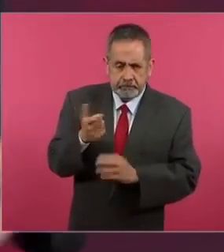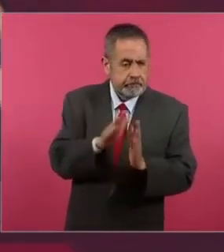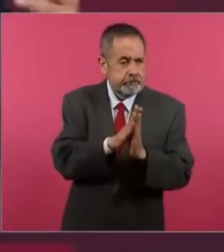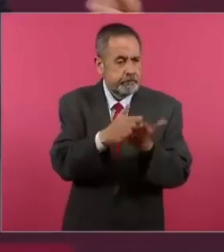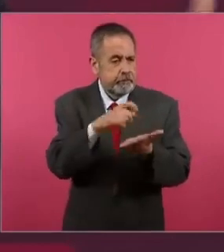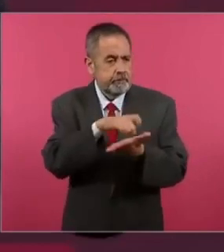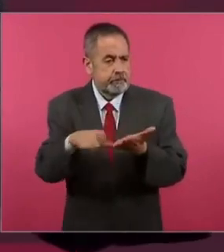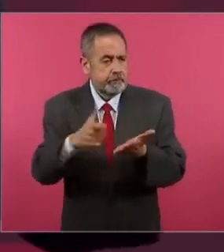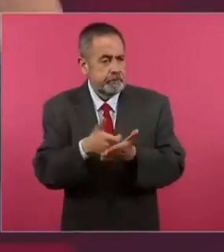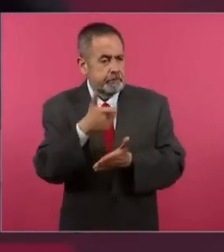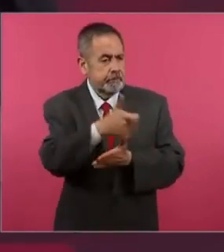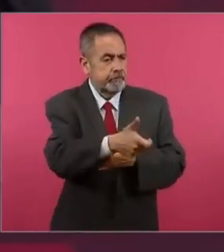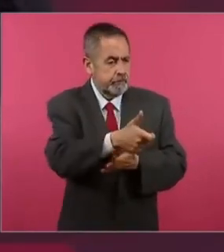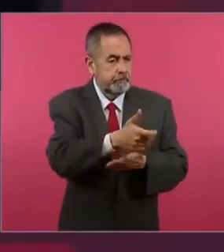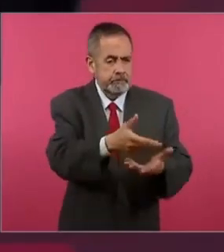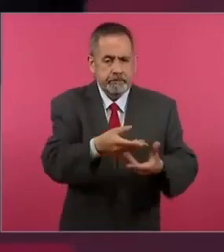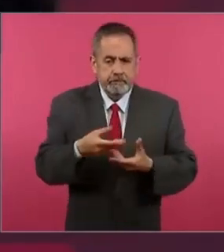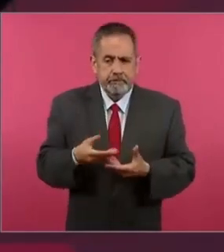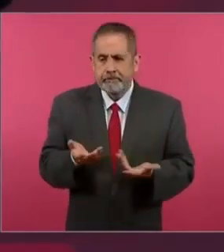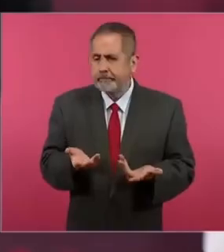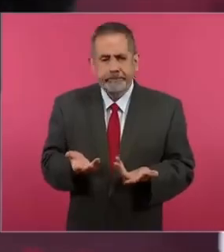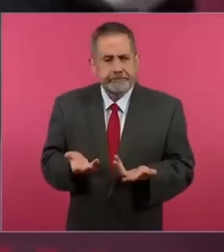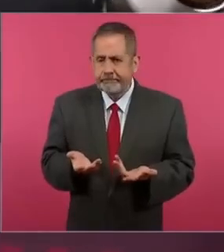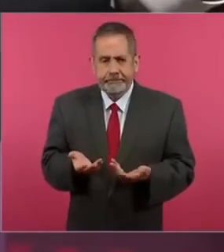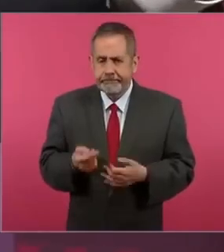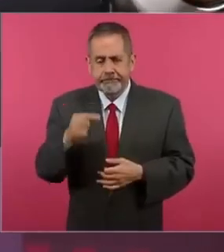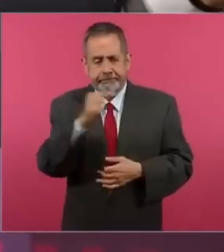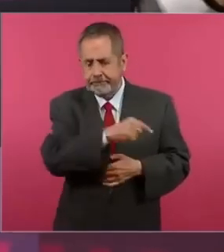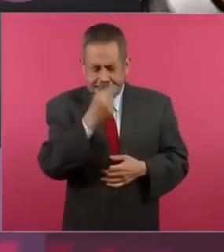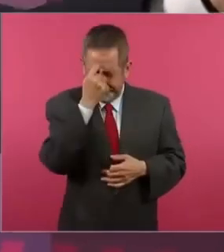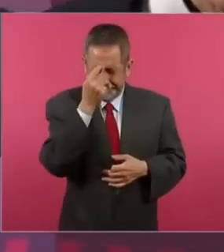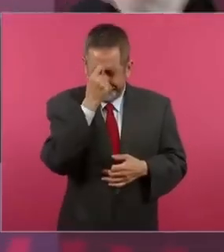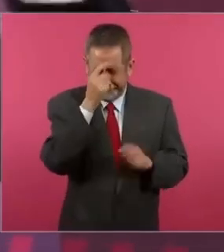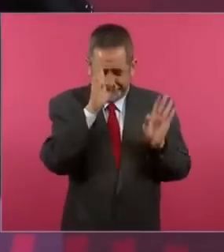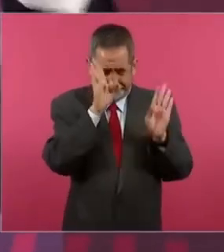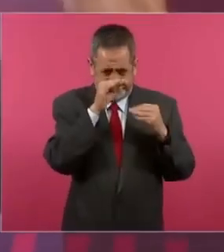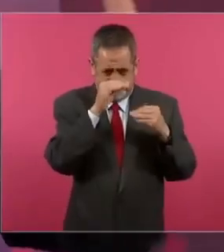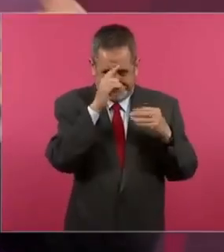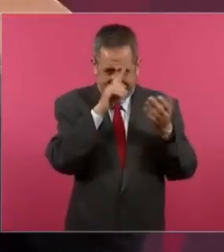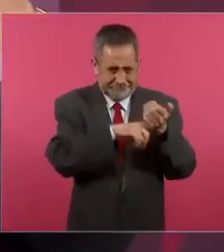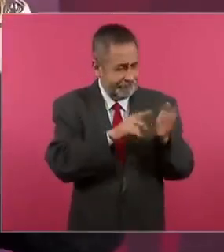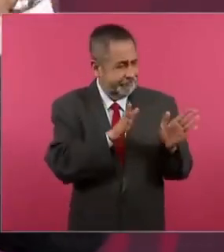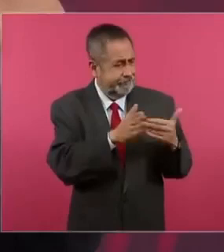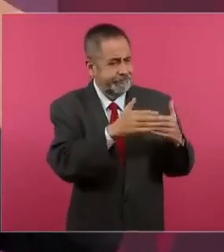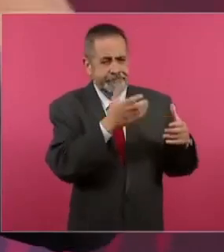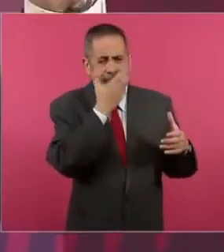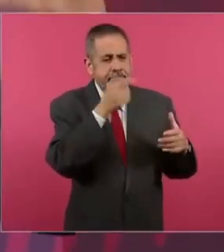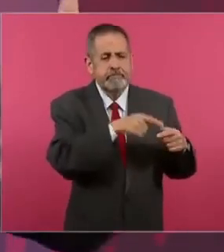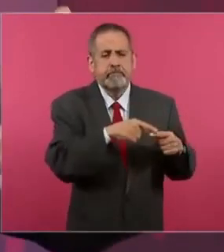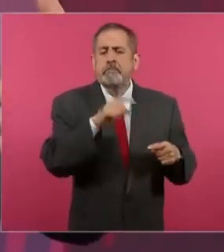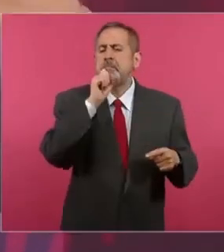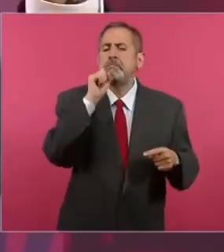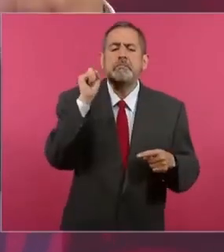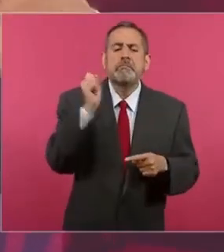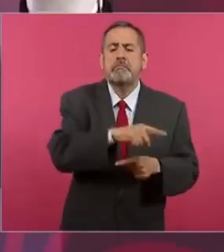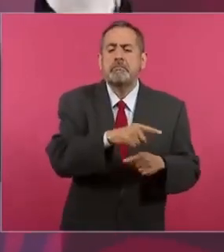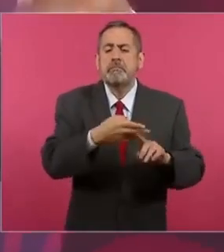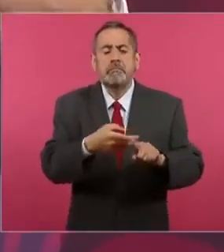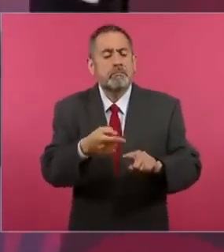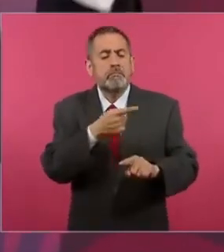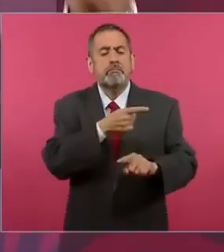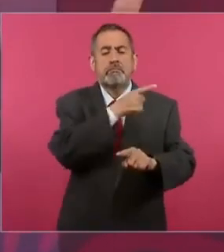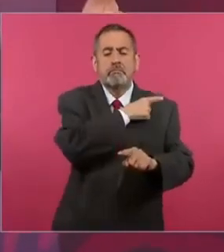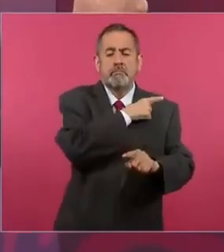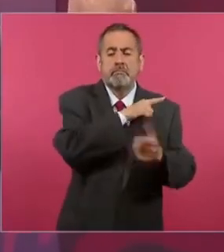van a sacar para comprar los libros? Pero es la misma mentalidad de cuando querían imponer la llamada